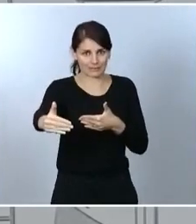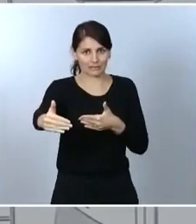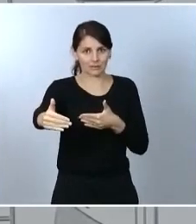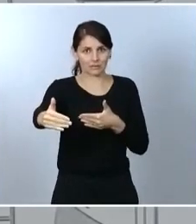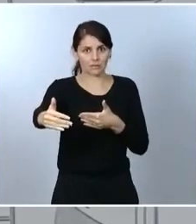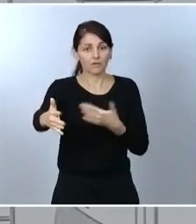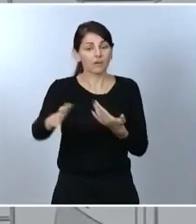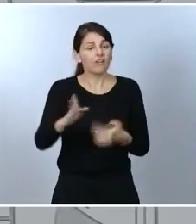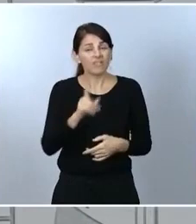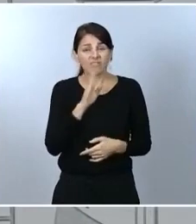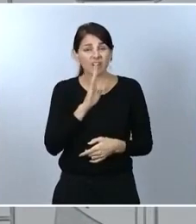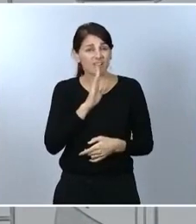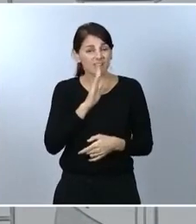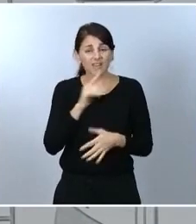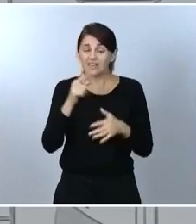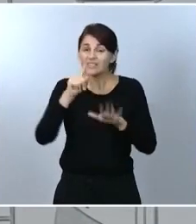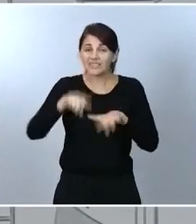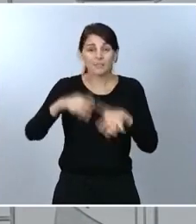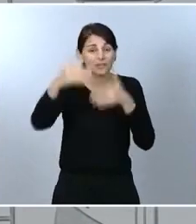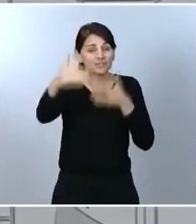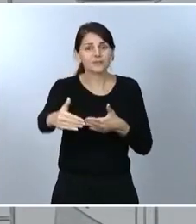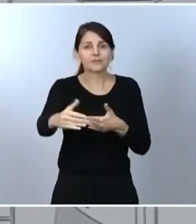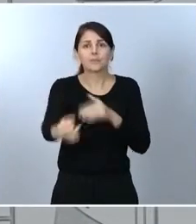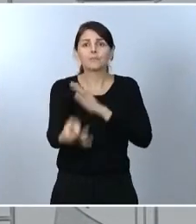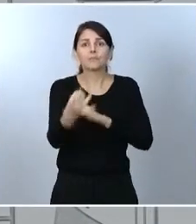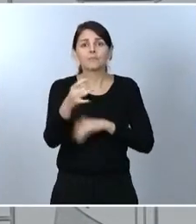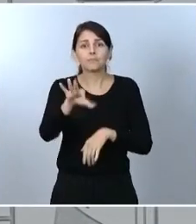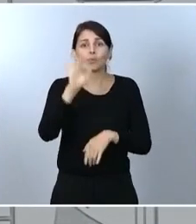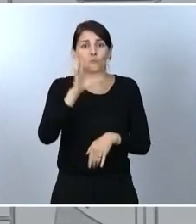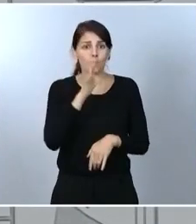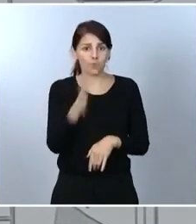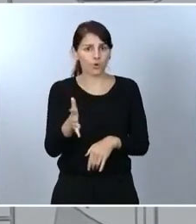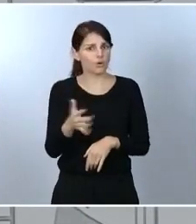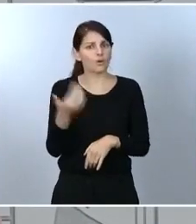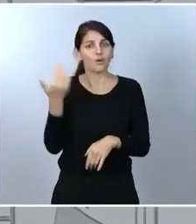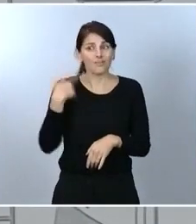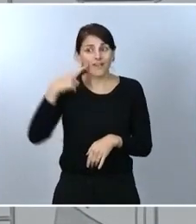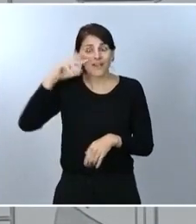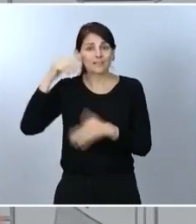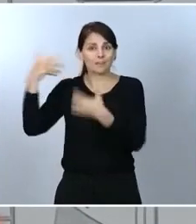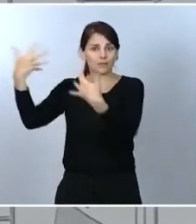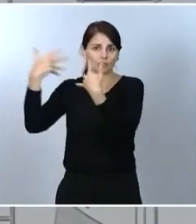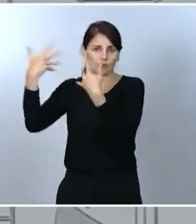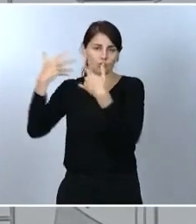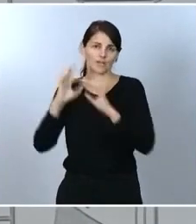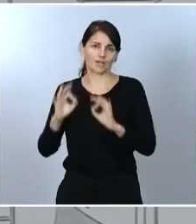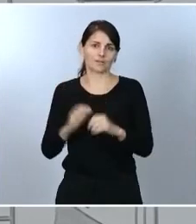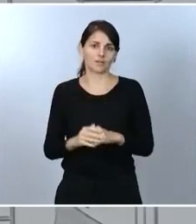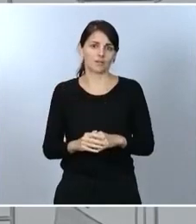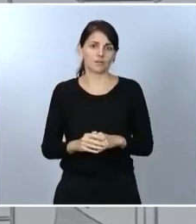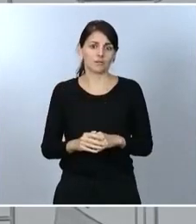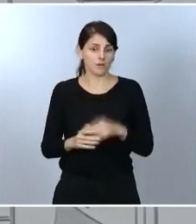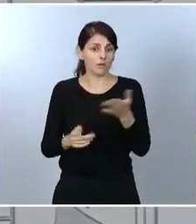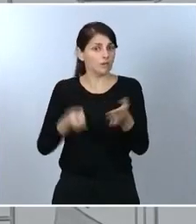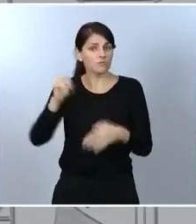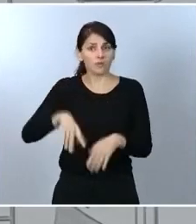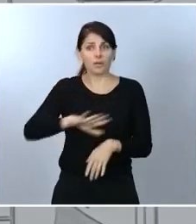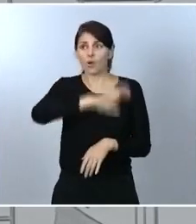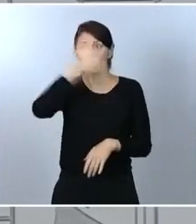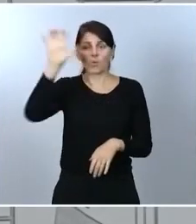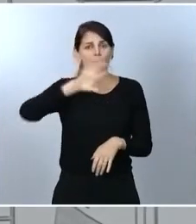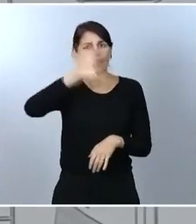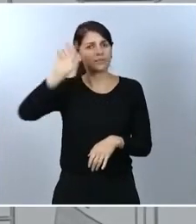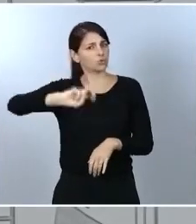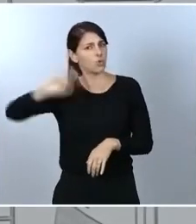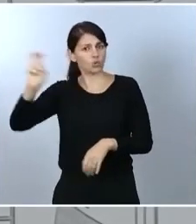nos están planteando y que además se está también haciendo en otras partes de Europa. Ayer mismo o